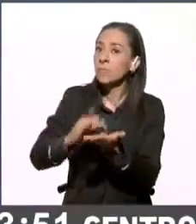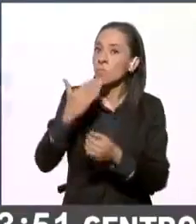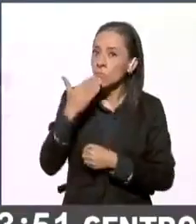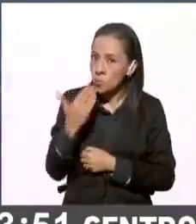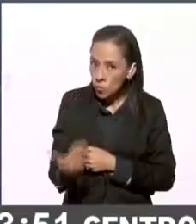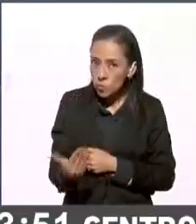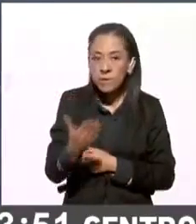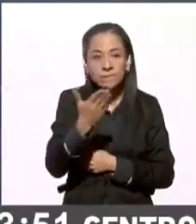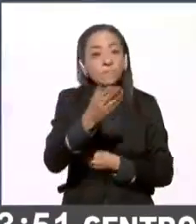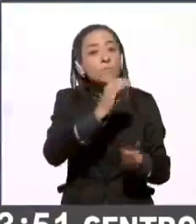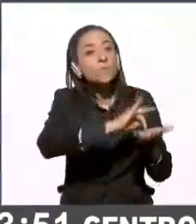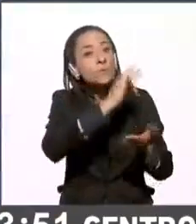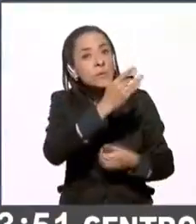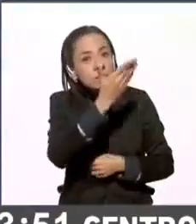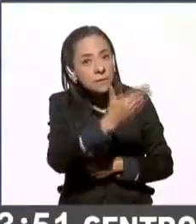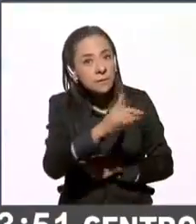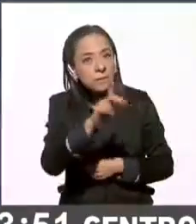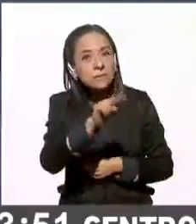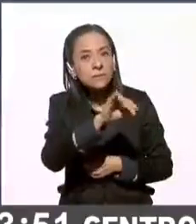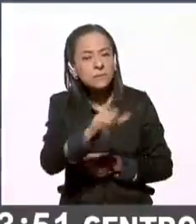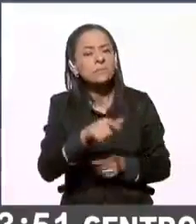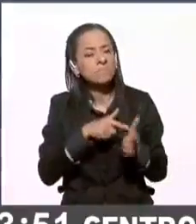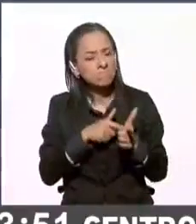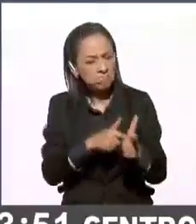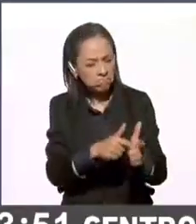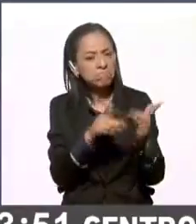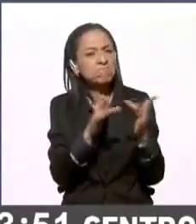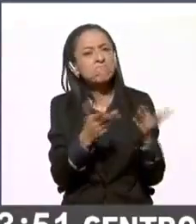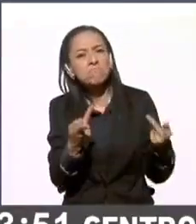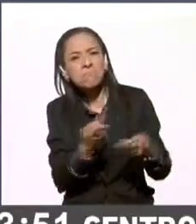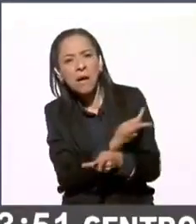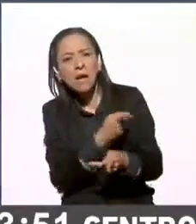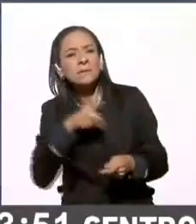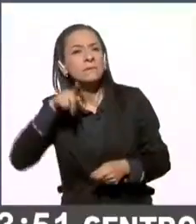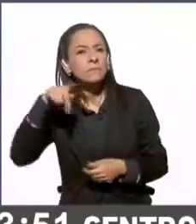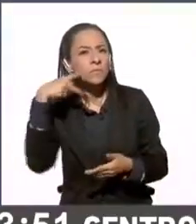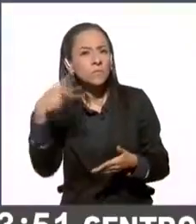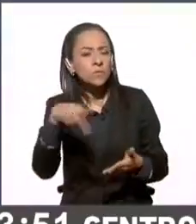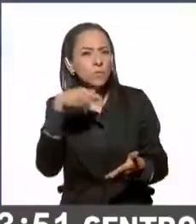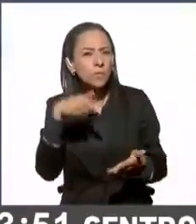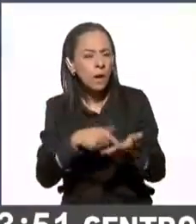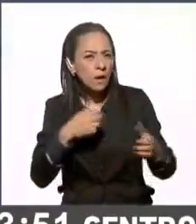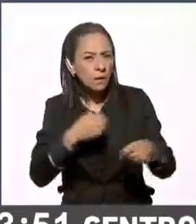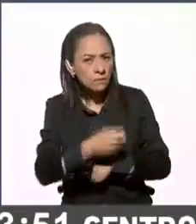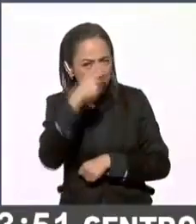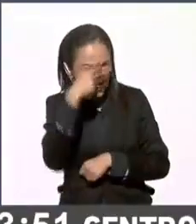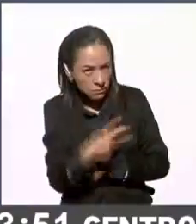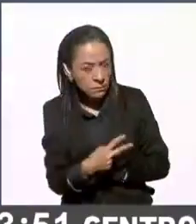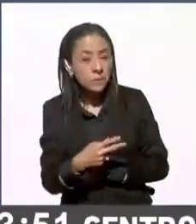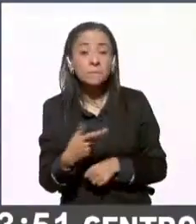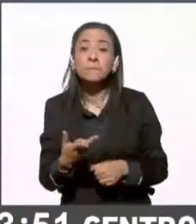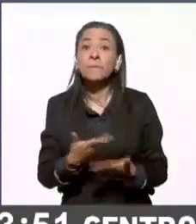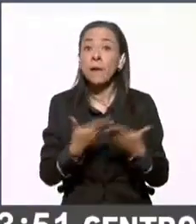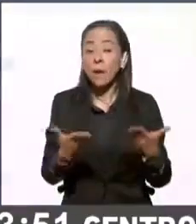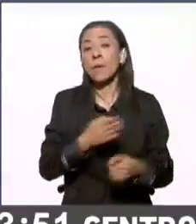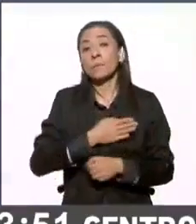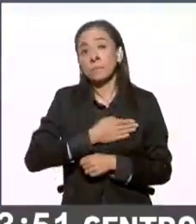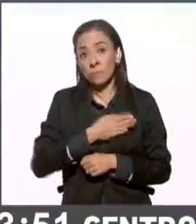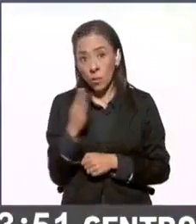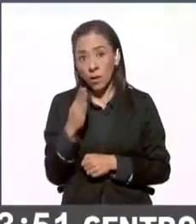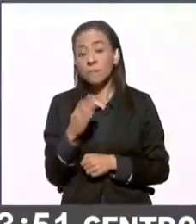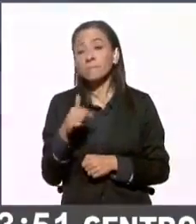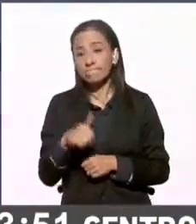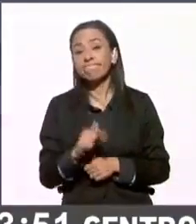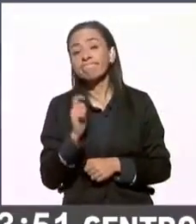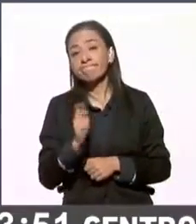muchísimas gracias por esta información vamos a seguir muy pendientes de lo que ocurra allá en el Estado de México y bueno, pues estamos llegando al